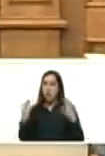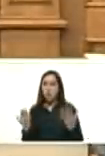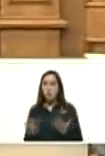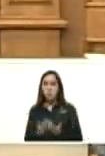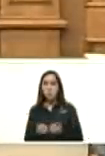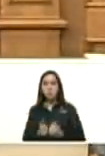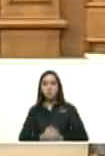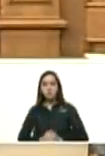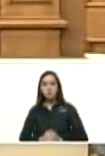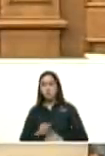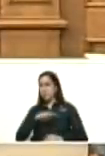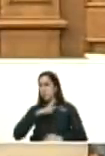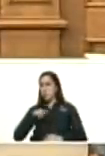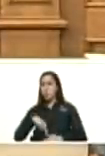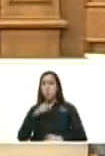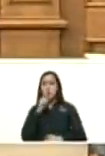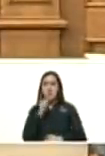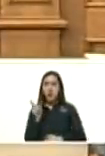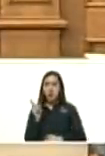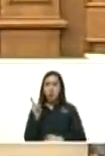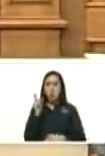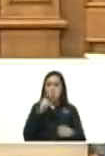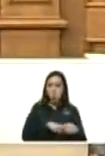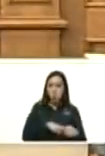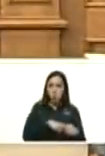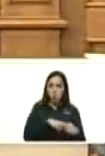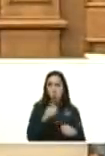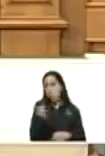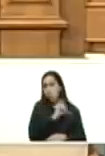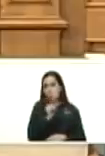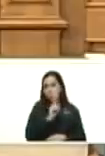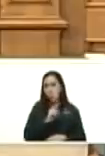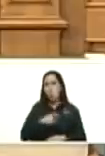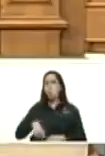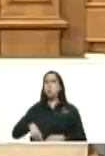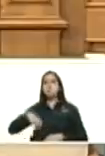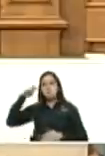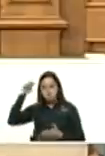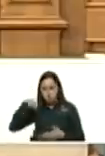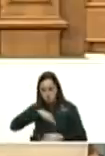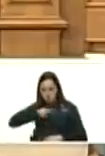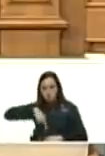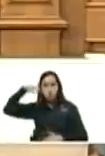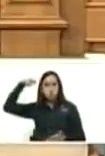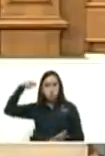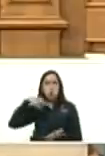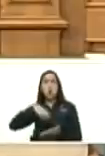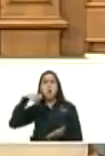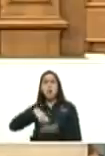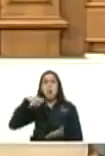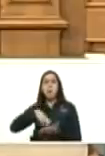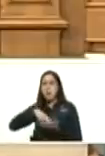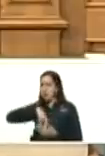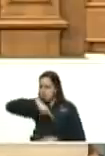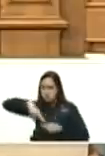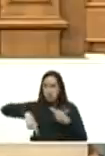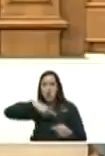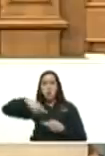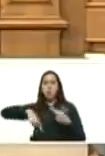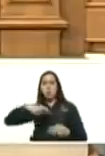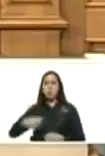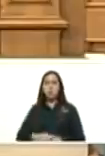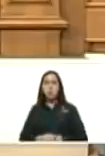no no somos los chicos malos somos los chicos rebeldes somos los chicos revolucionarios